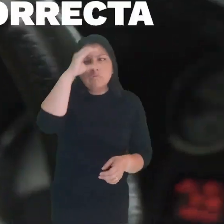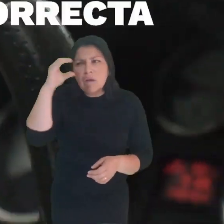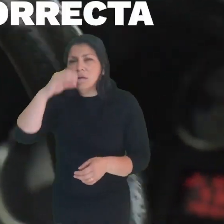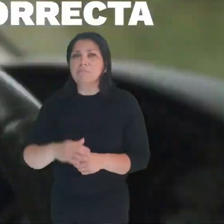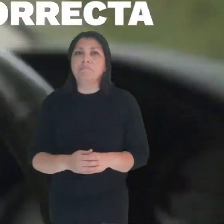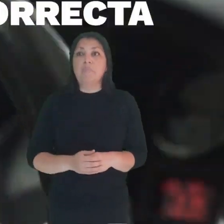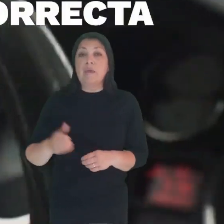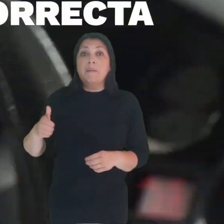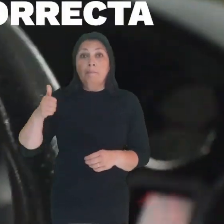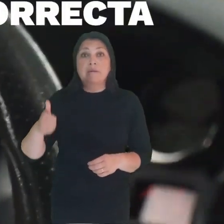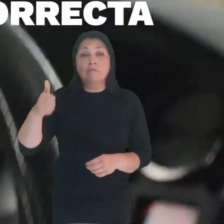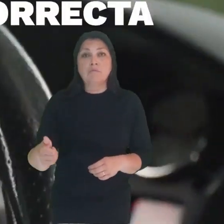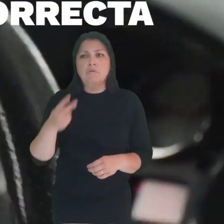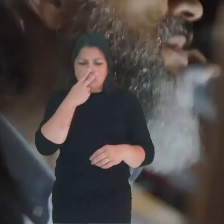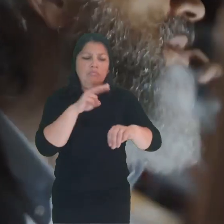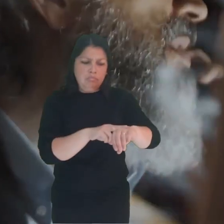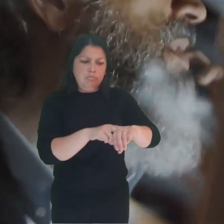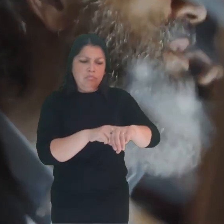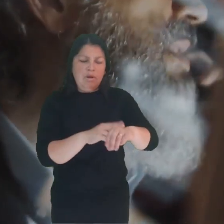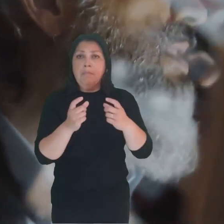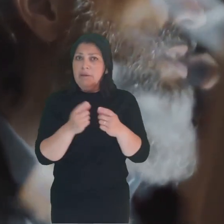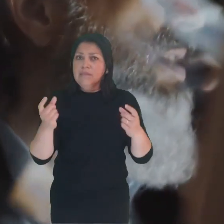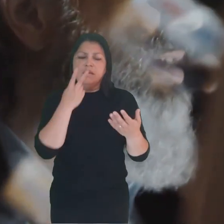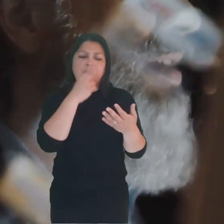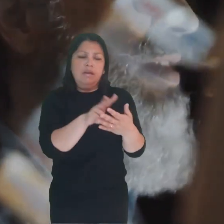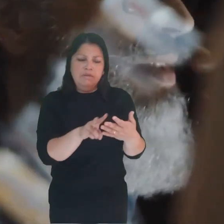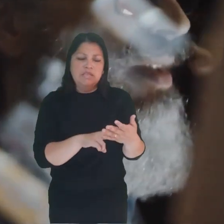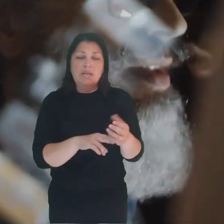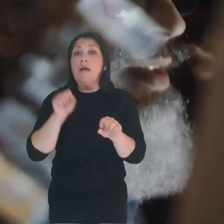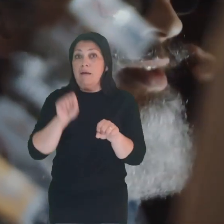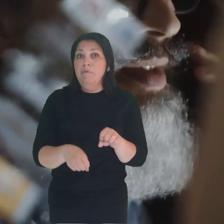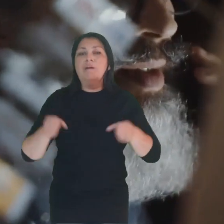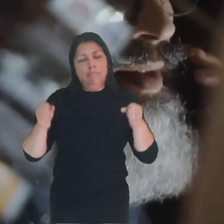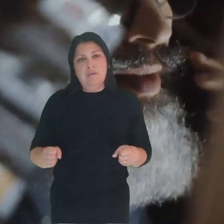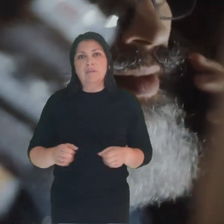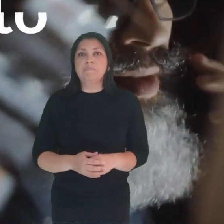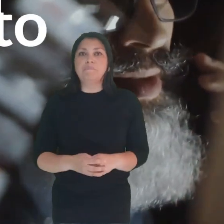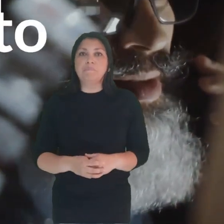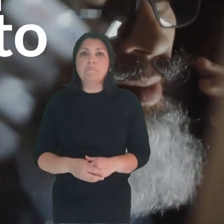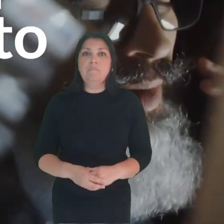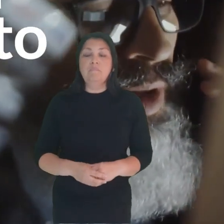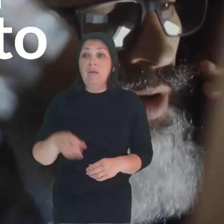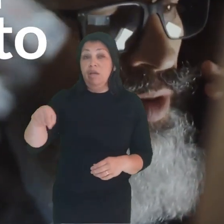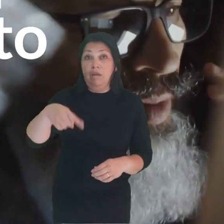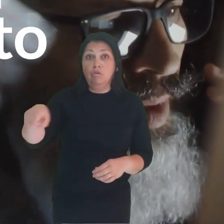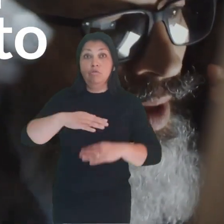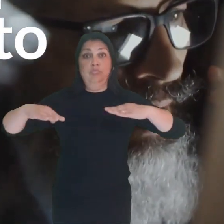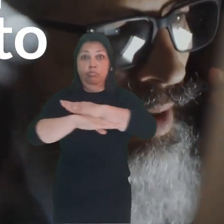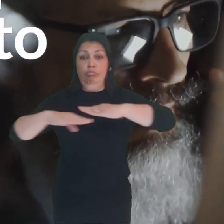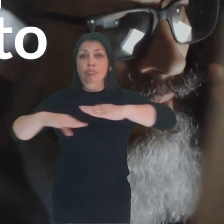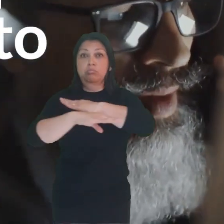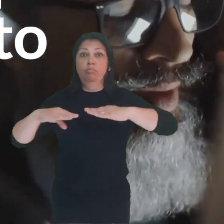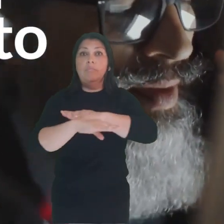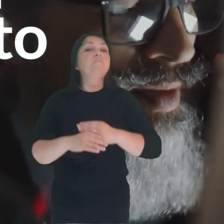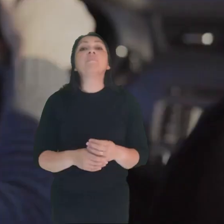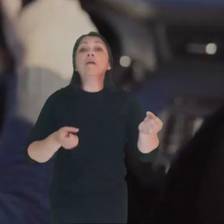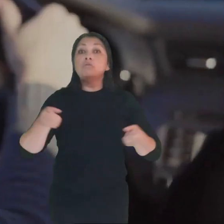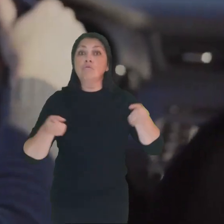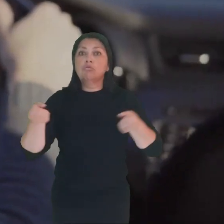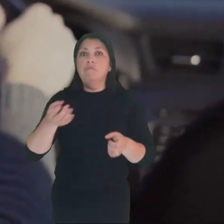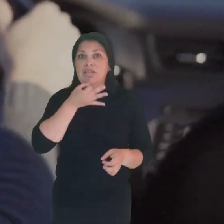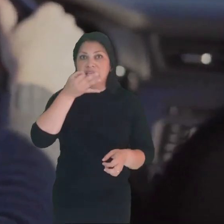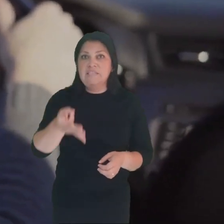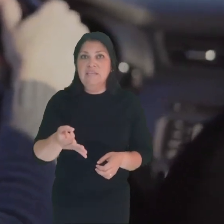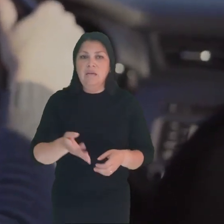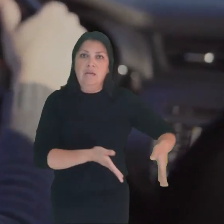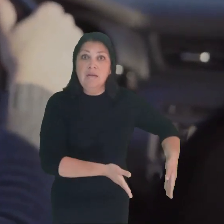ciudad buscando la salida correcta. El pastor, mirando su reloj, se dio cuenta de que el check-in para su vuelo ya estaba abierto. Cuando